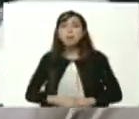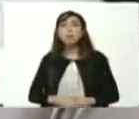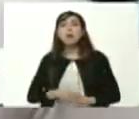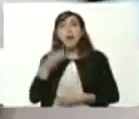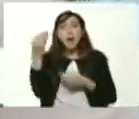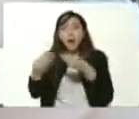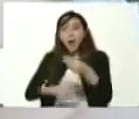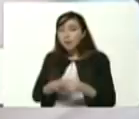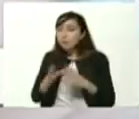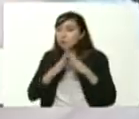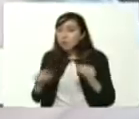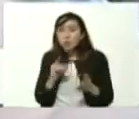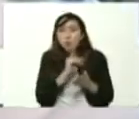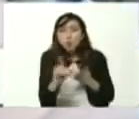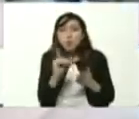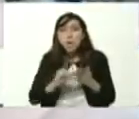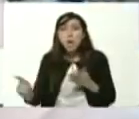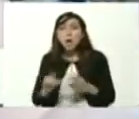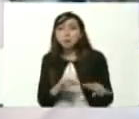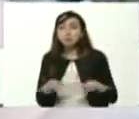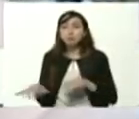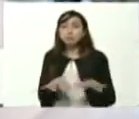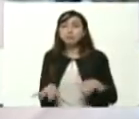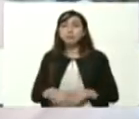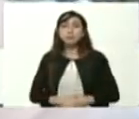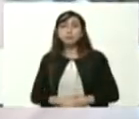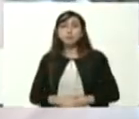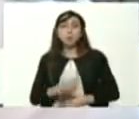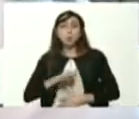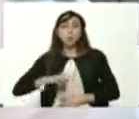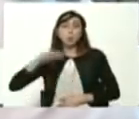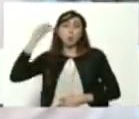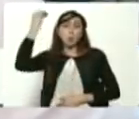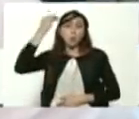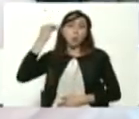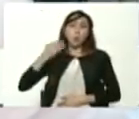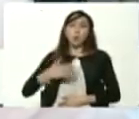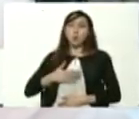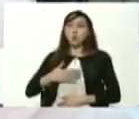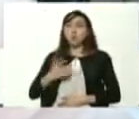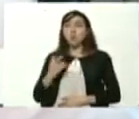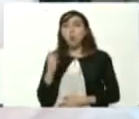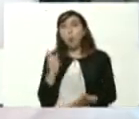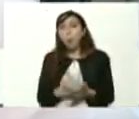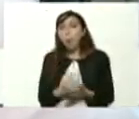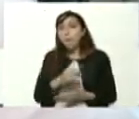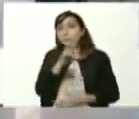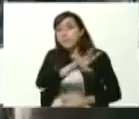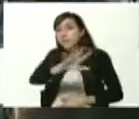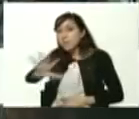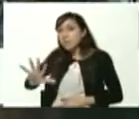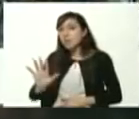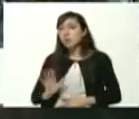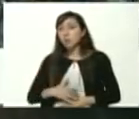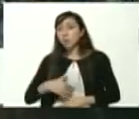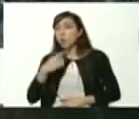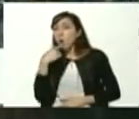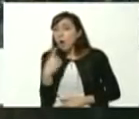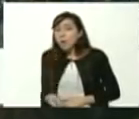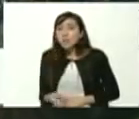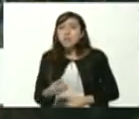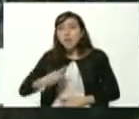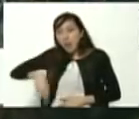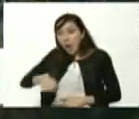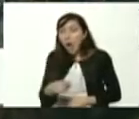estos registros y en lo personal presidente ya yo he registrado a unos 25 y puedo decirle que